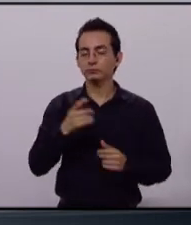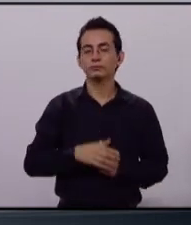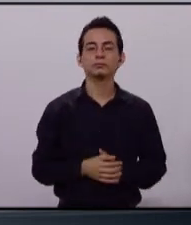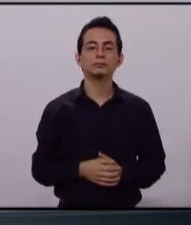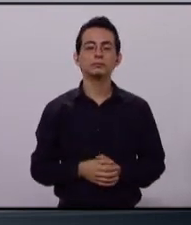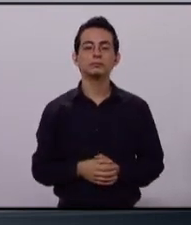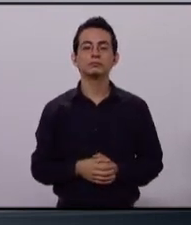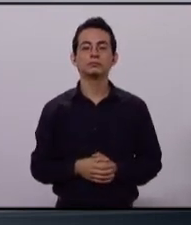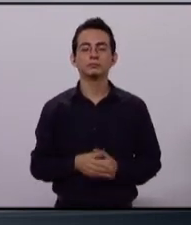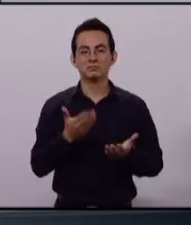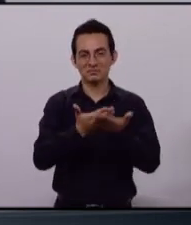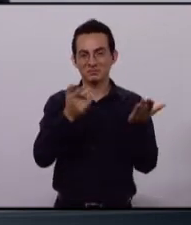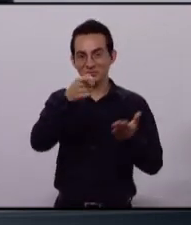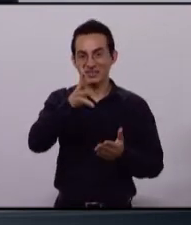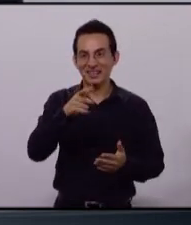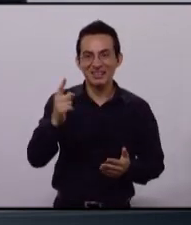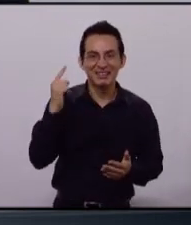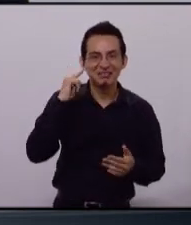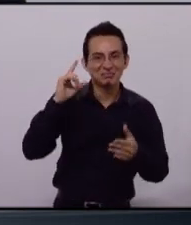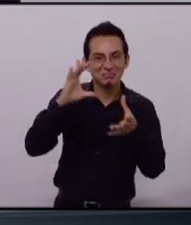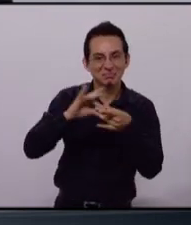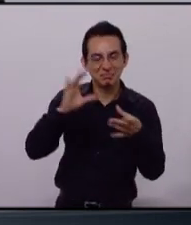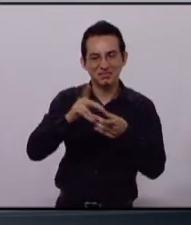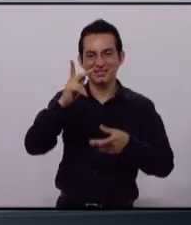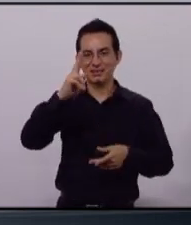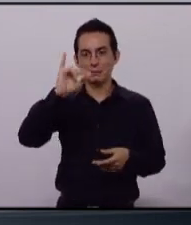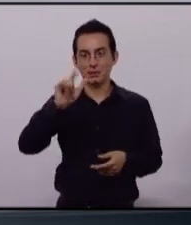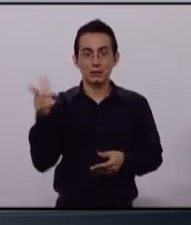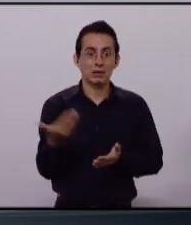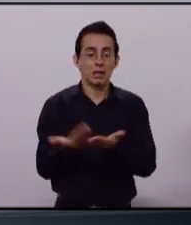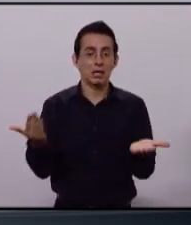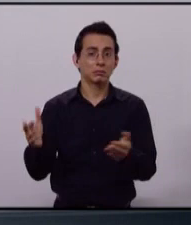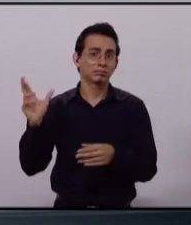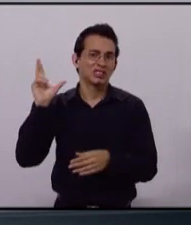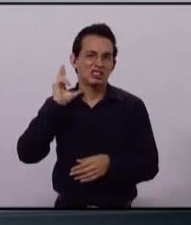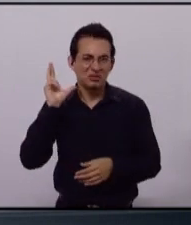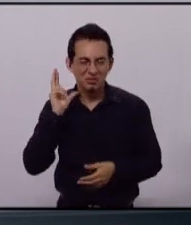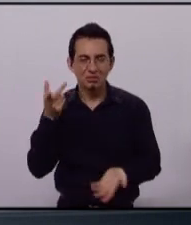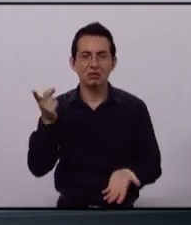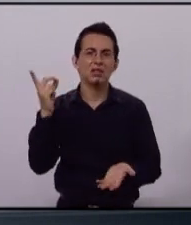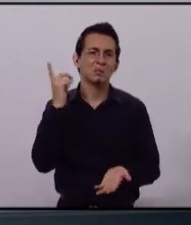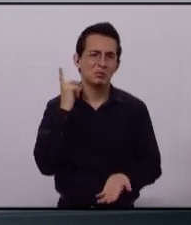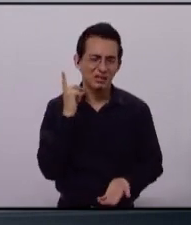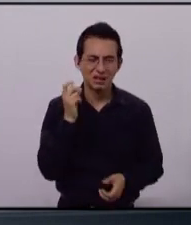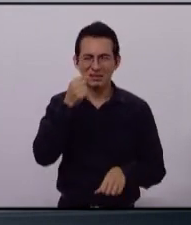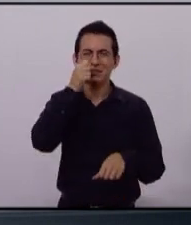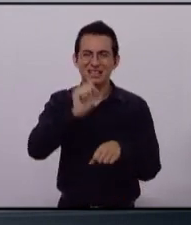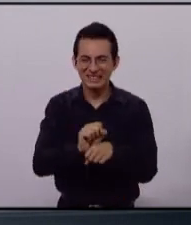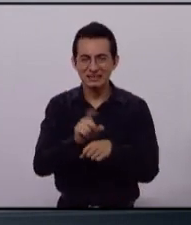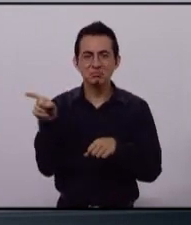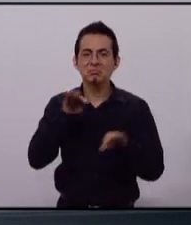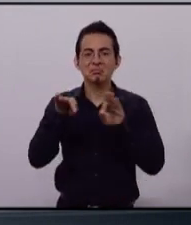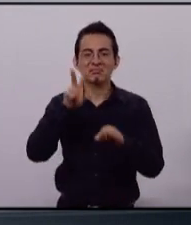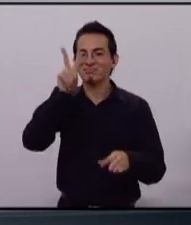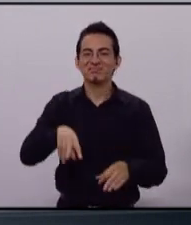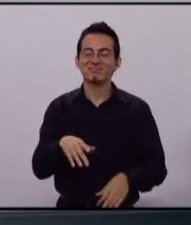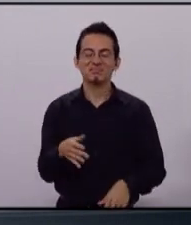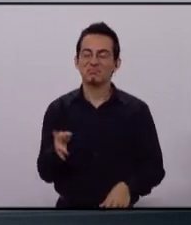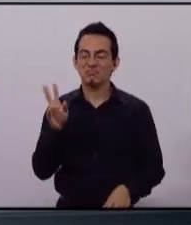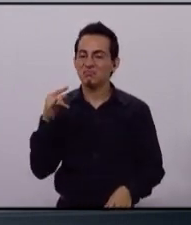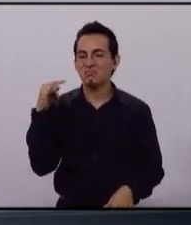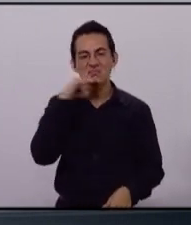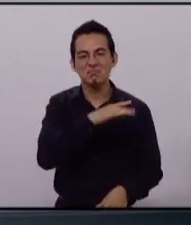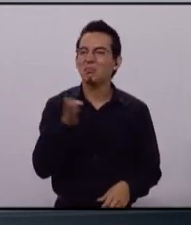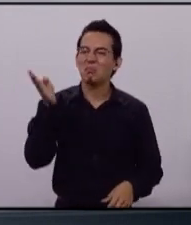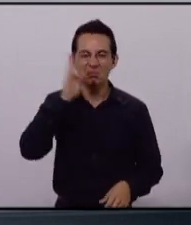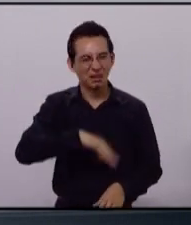Escuchaste hoy al candidato del PRI, quien fue regidor, diputado y secretario y no te cumplió. Te dio la espalda,